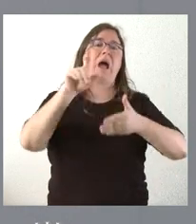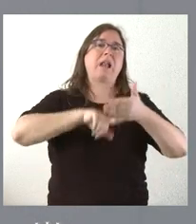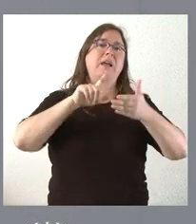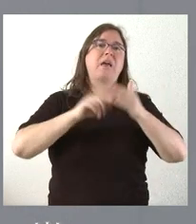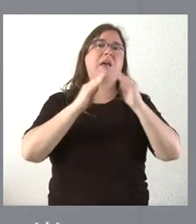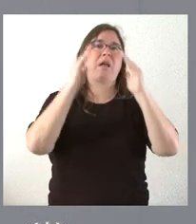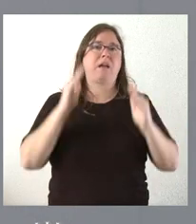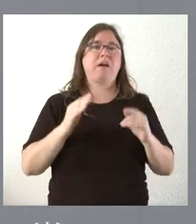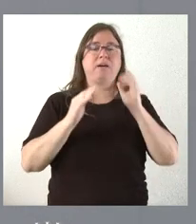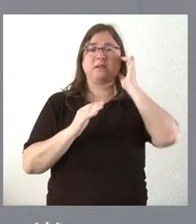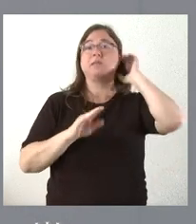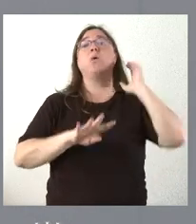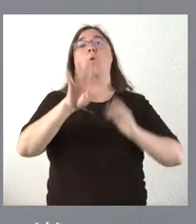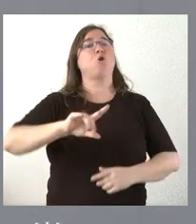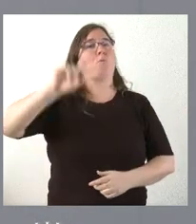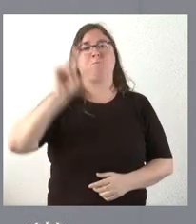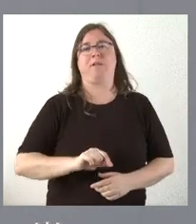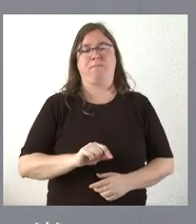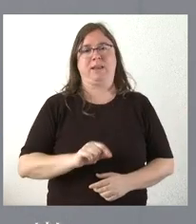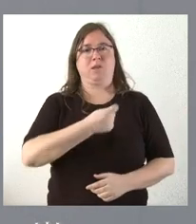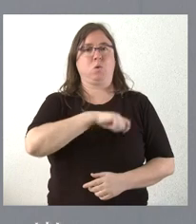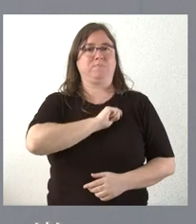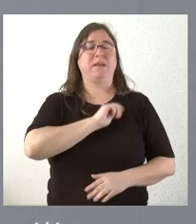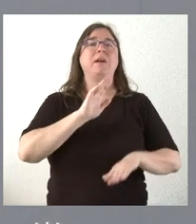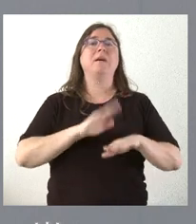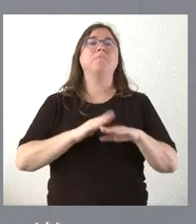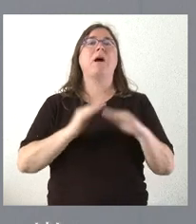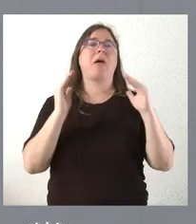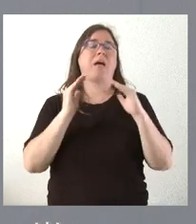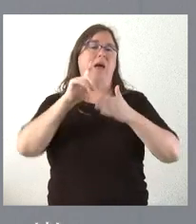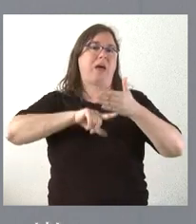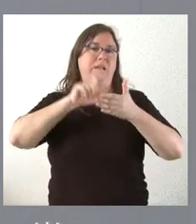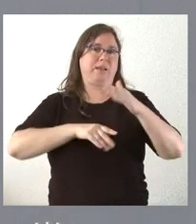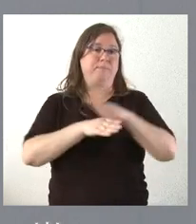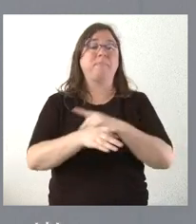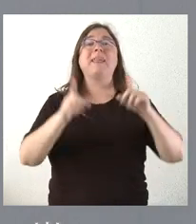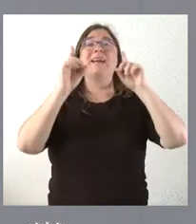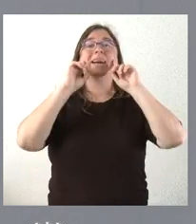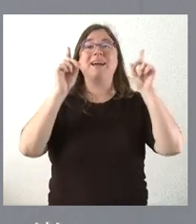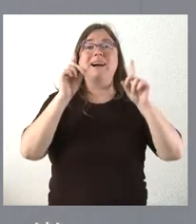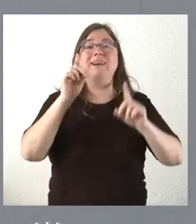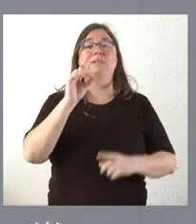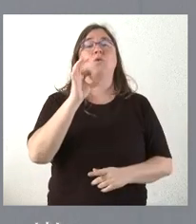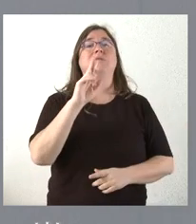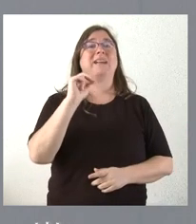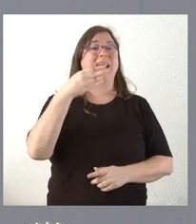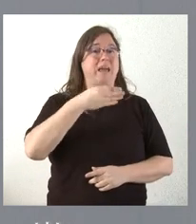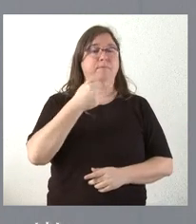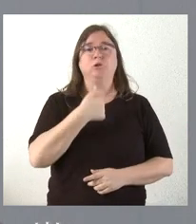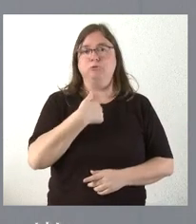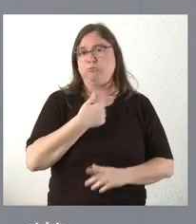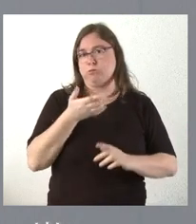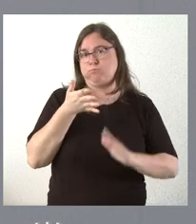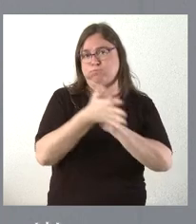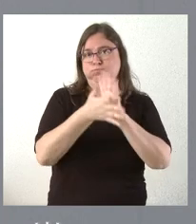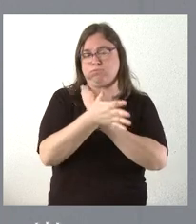cuartos más baratos de toda España para el acceso a un alquiler. En el caso de Sareb, que yo específicamente le señalaba, y aunque sí que